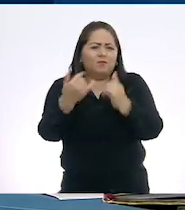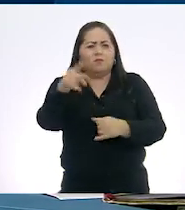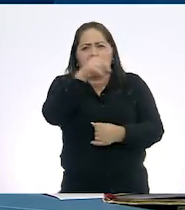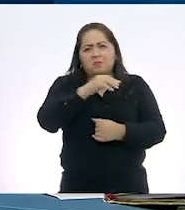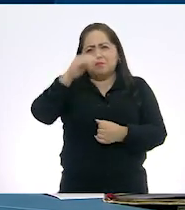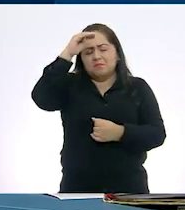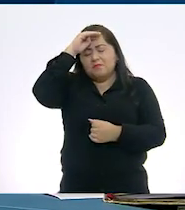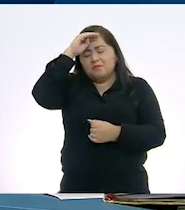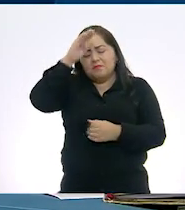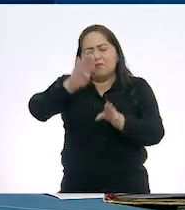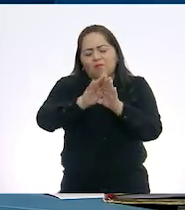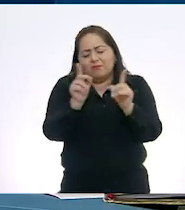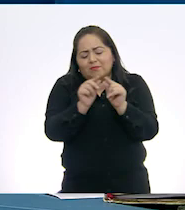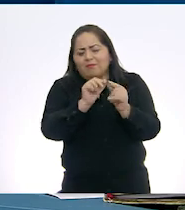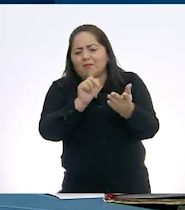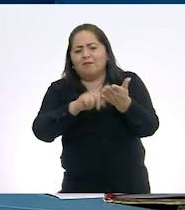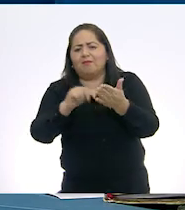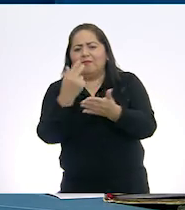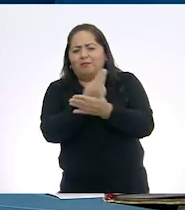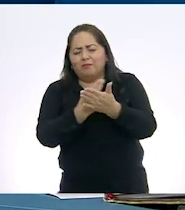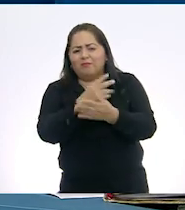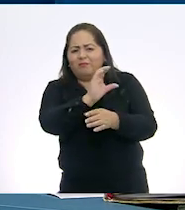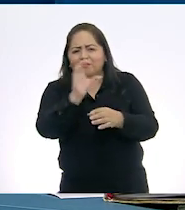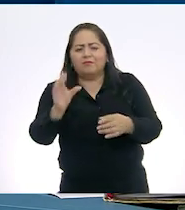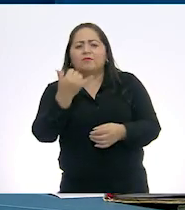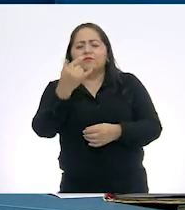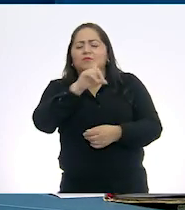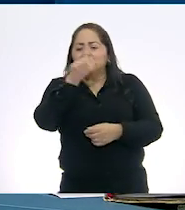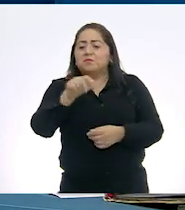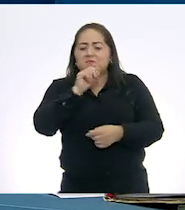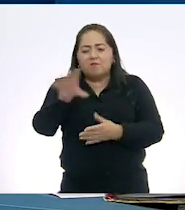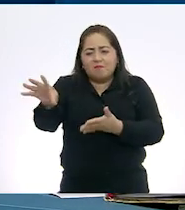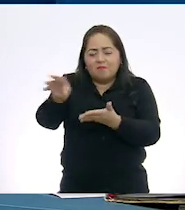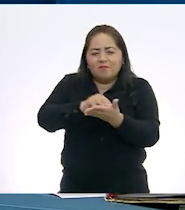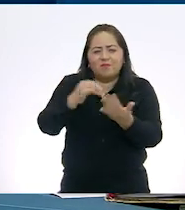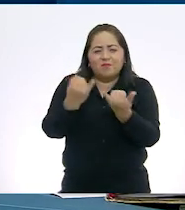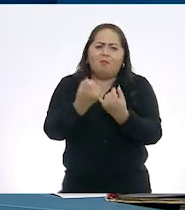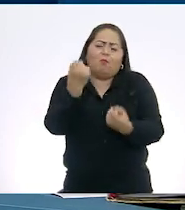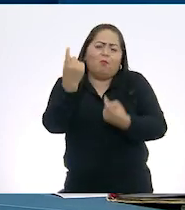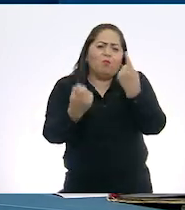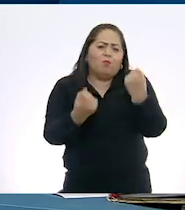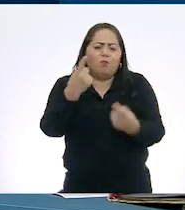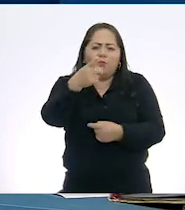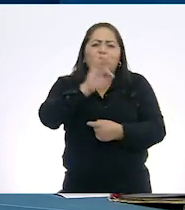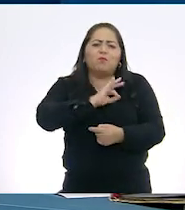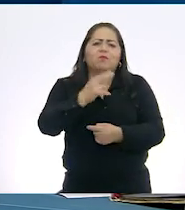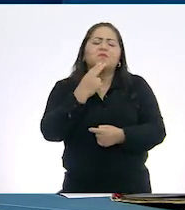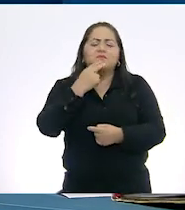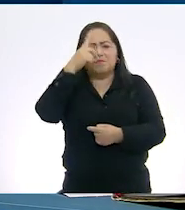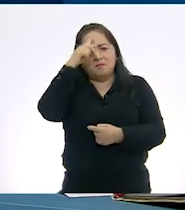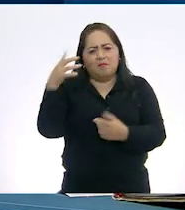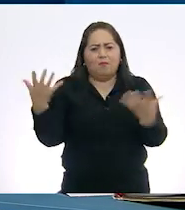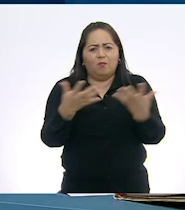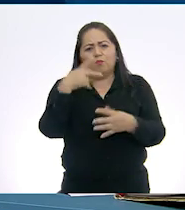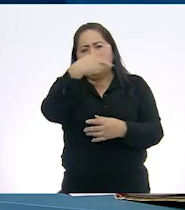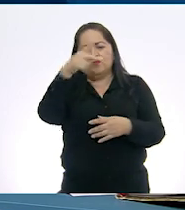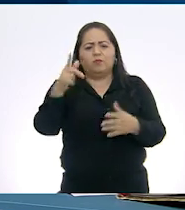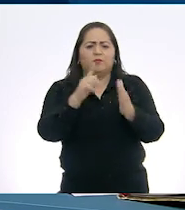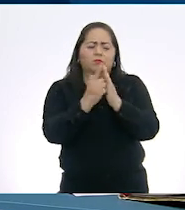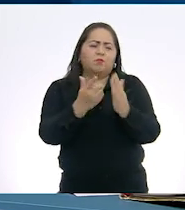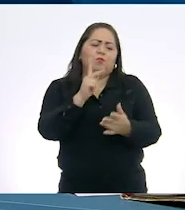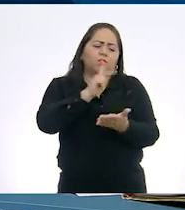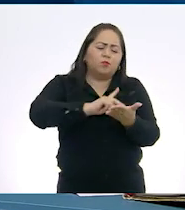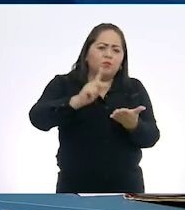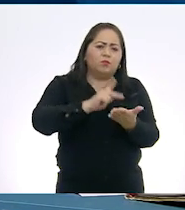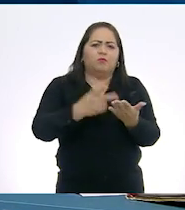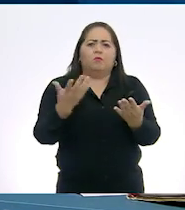piensen en lo que tienen en su contexto alrededor de ustedes y retomen de ahí algunos elementos que puedan servirles para hacer poesías,